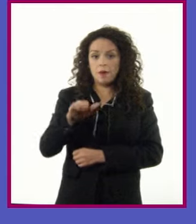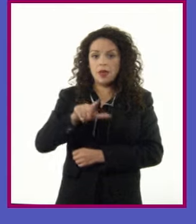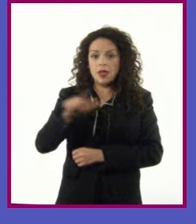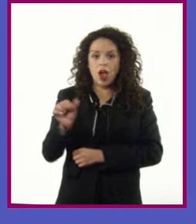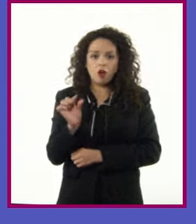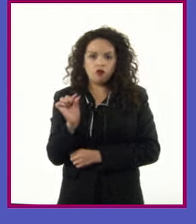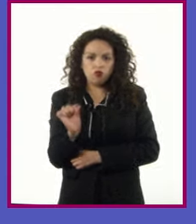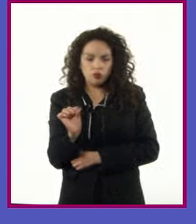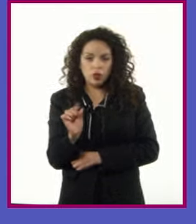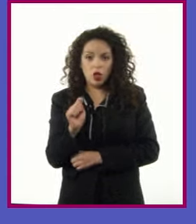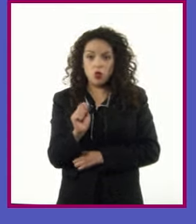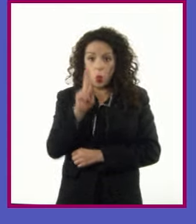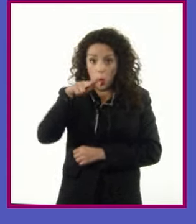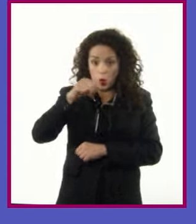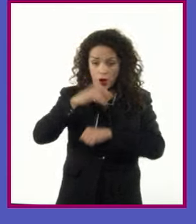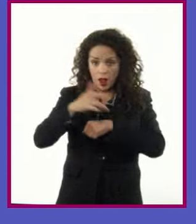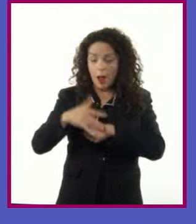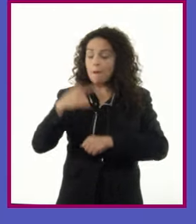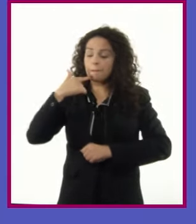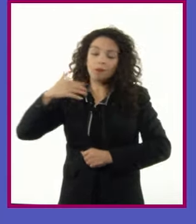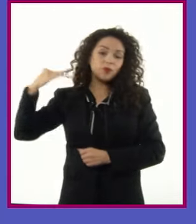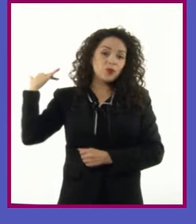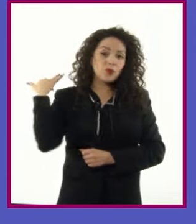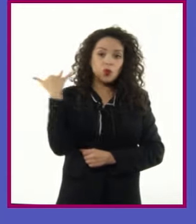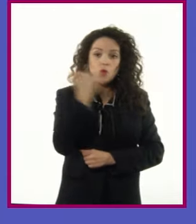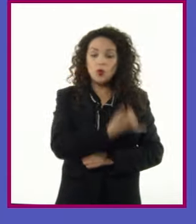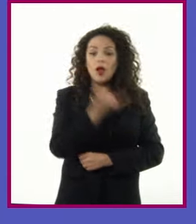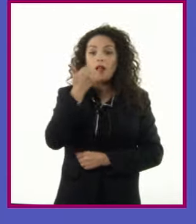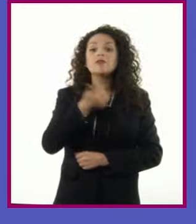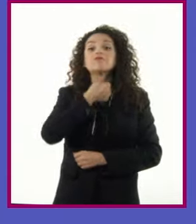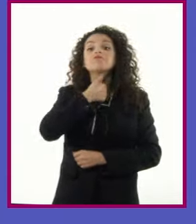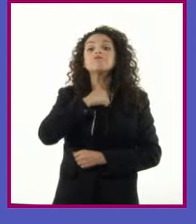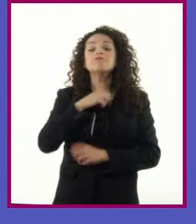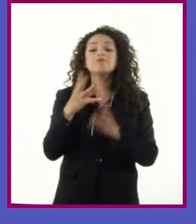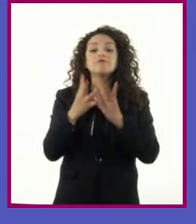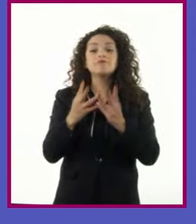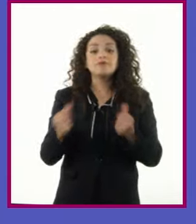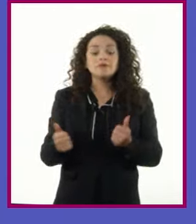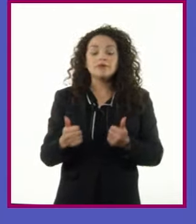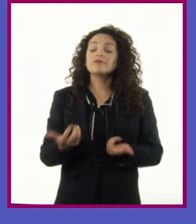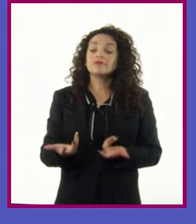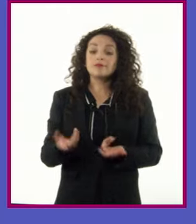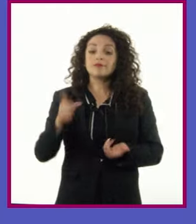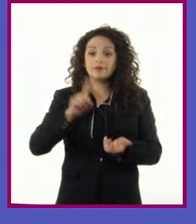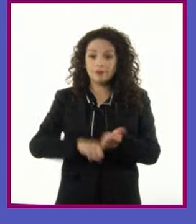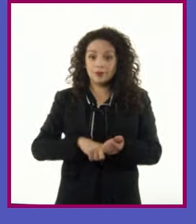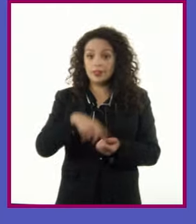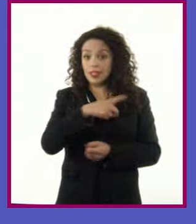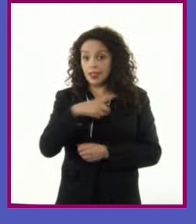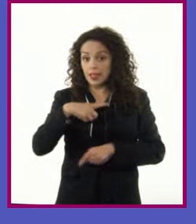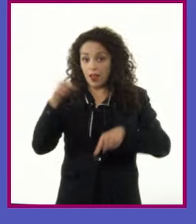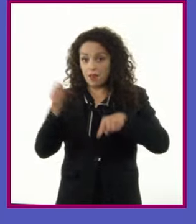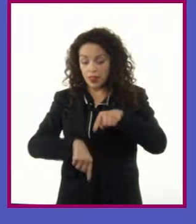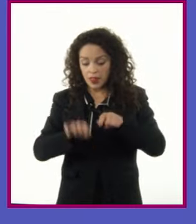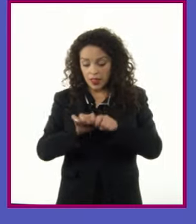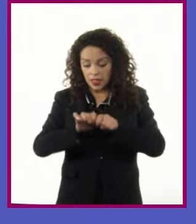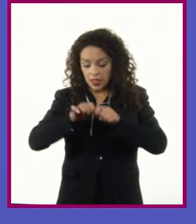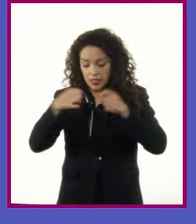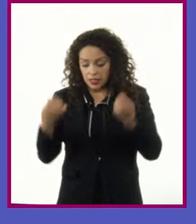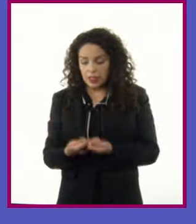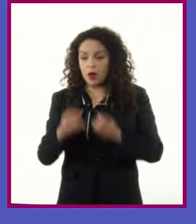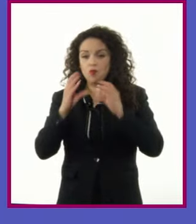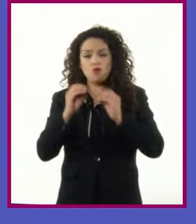tunas son deliciosas y refrescantes Debe retirarse la piel con mucho cuidado